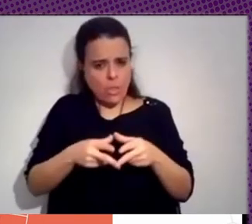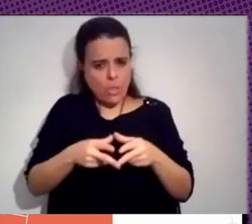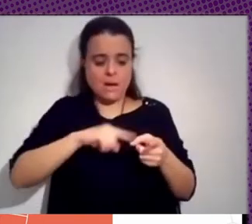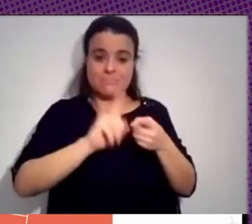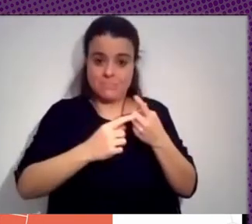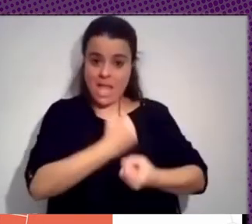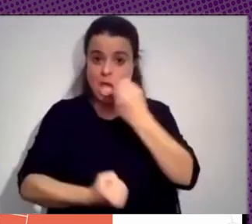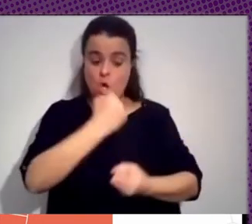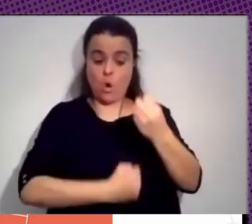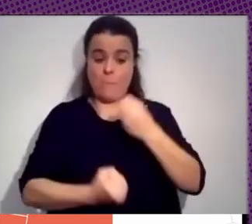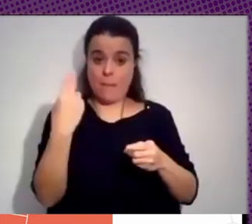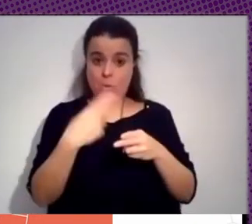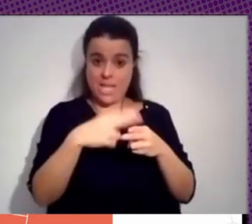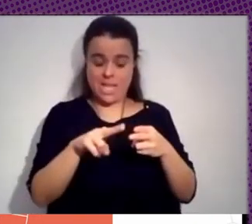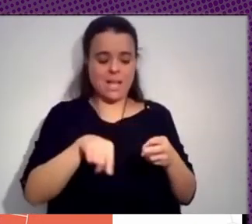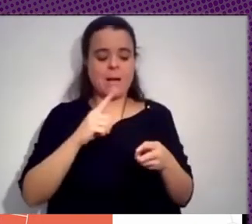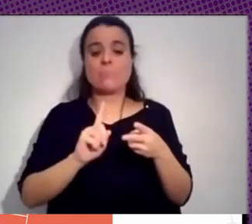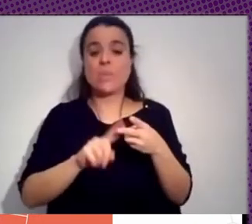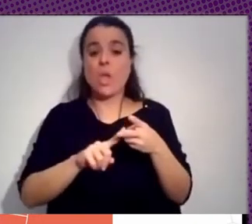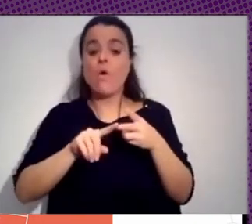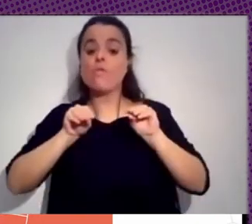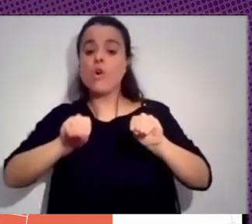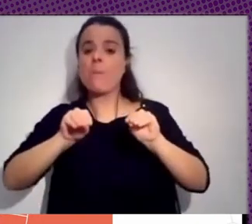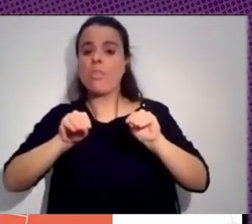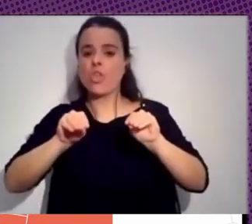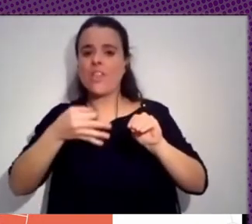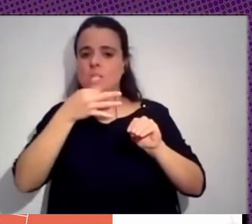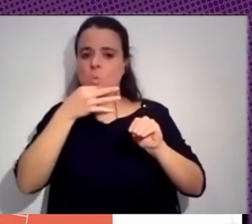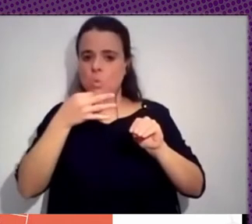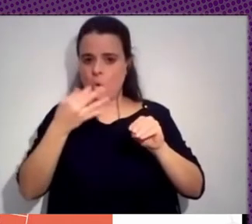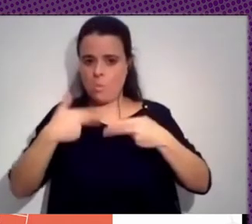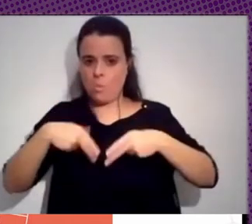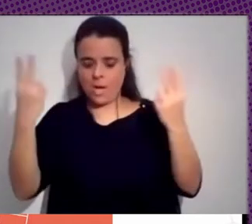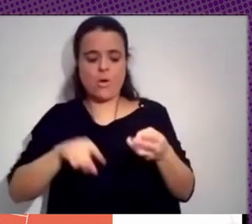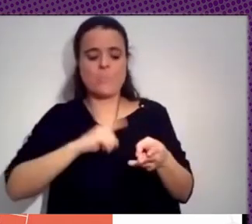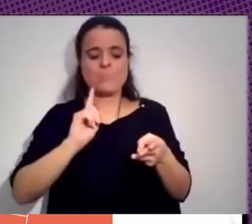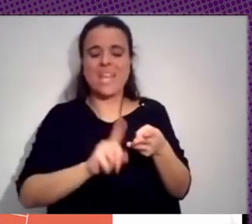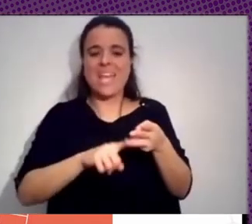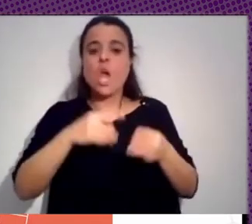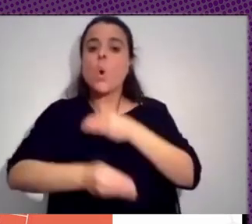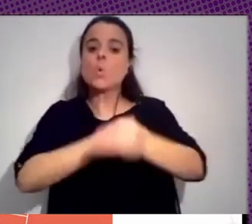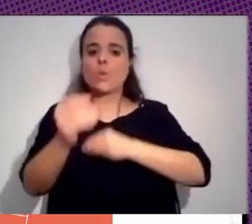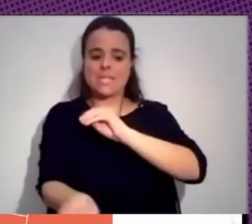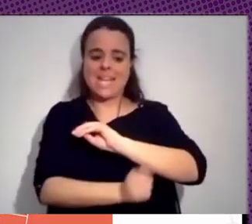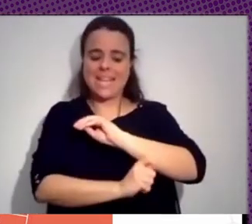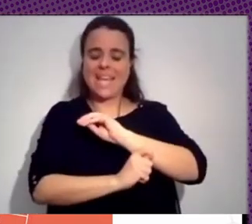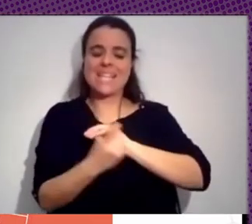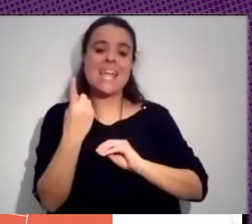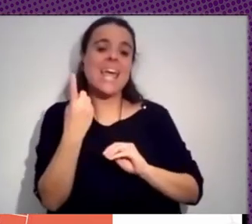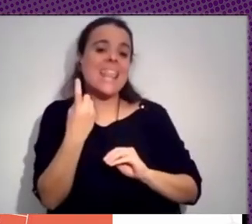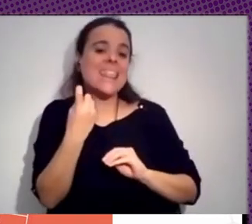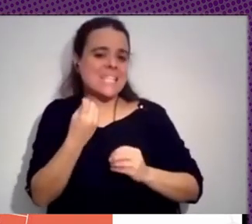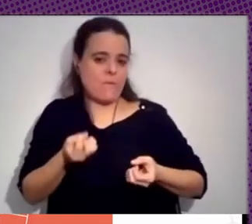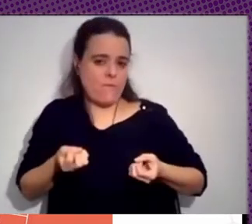la formación del discurso público y la desinformación, o sea, el uso de estrategias de desinformación y las